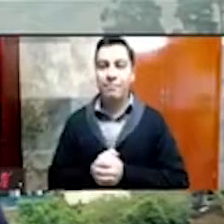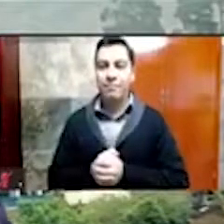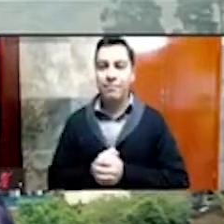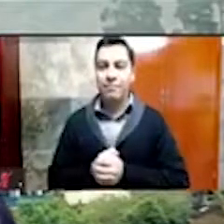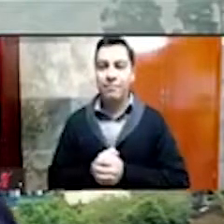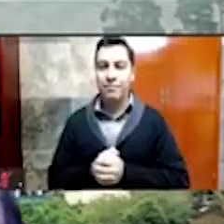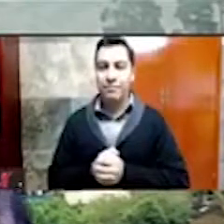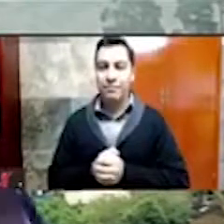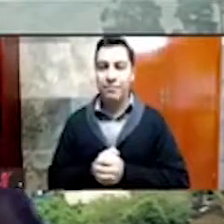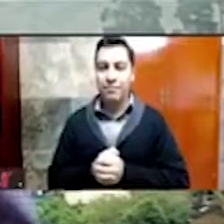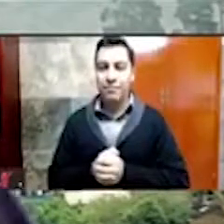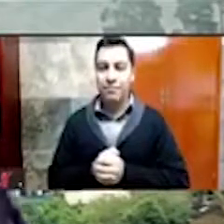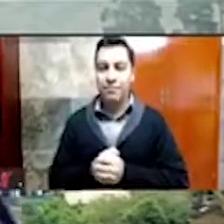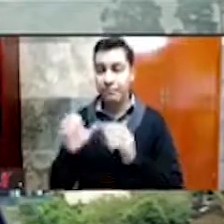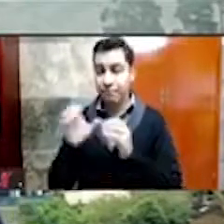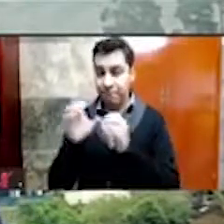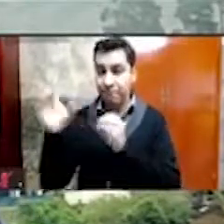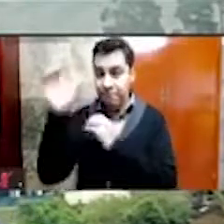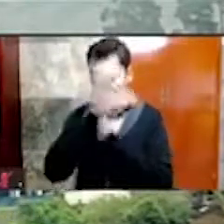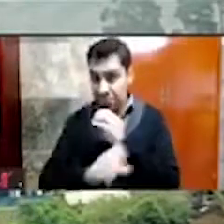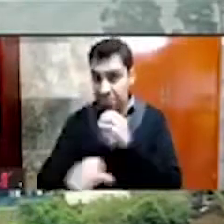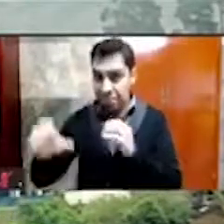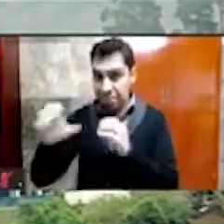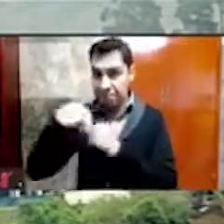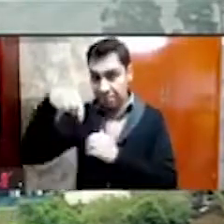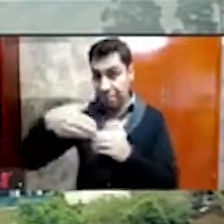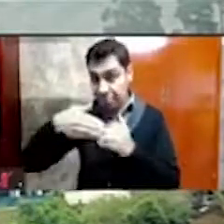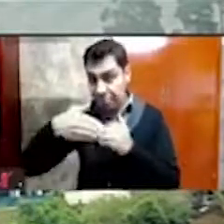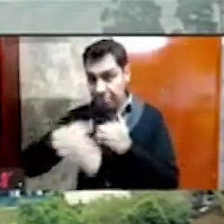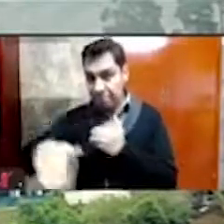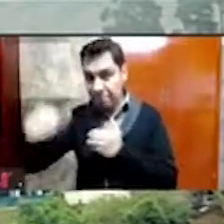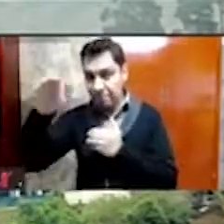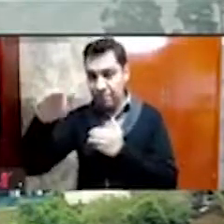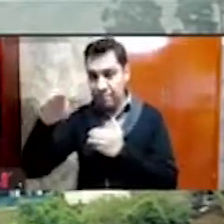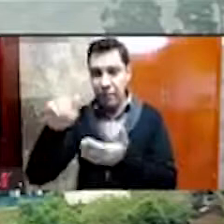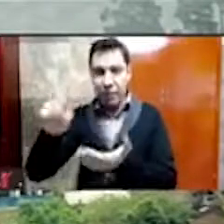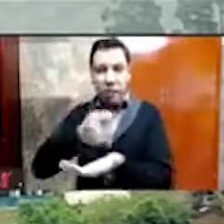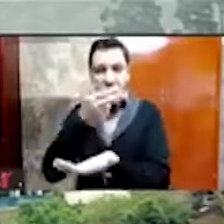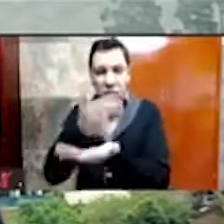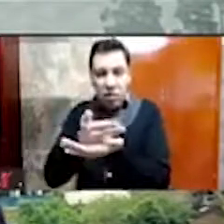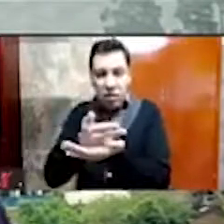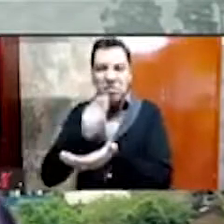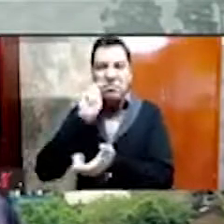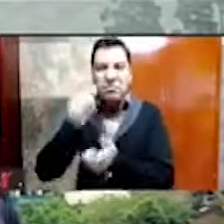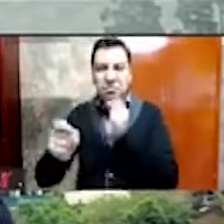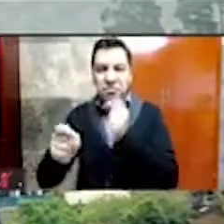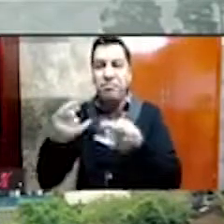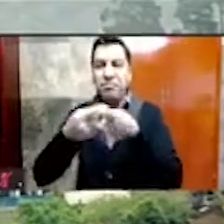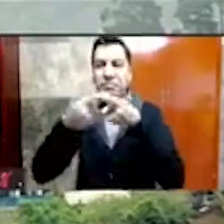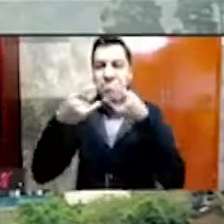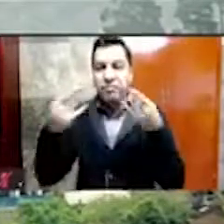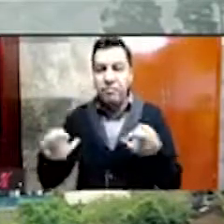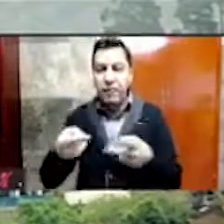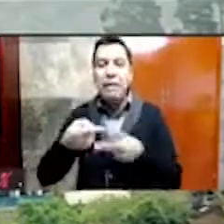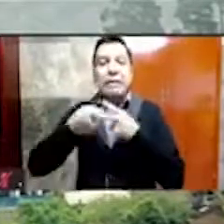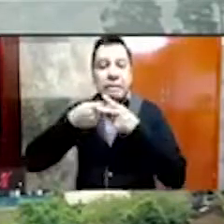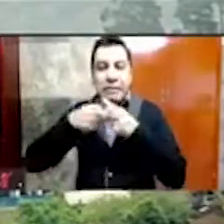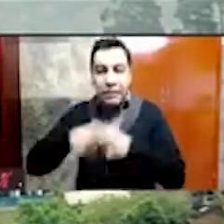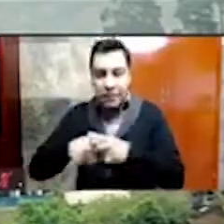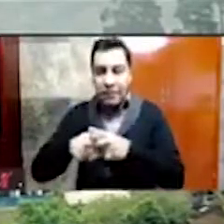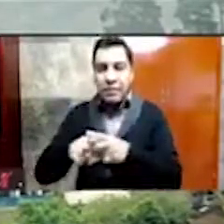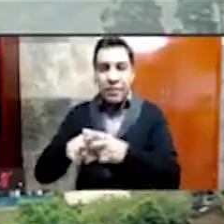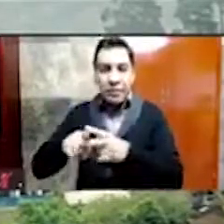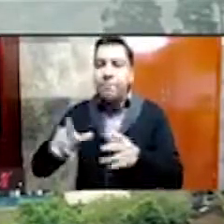El ciclo de echar las voces por Tenochtitlán es fruto de una iniciativa de la maestra Lilia Rivero como parte de su